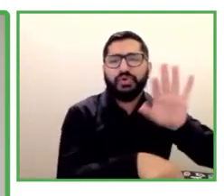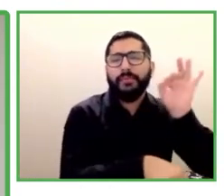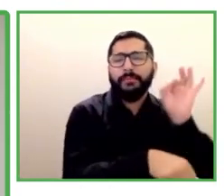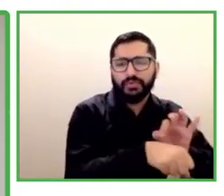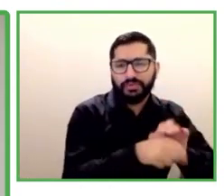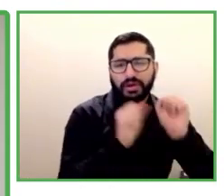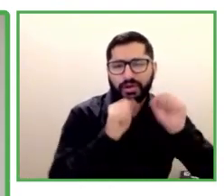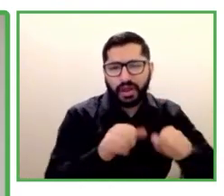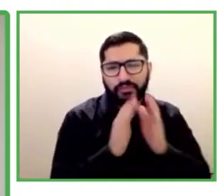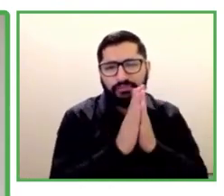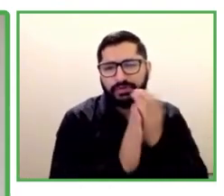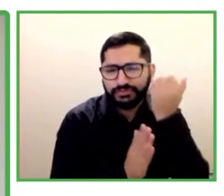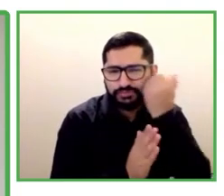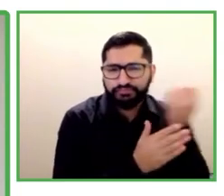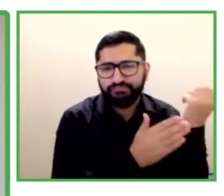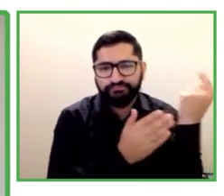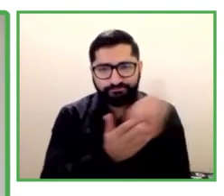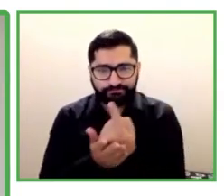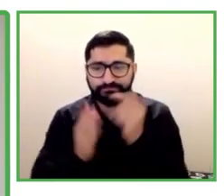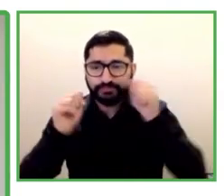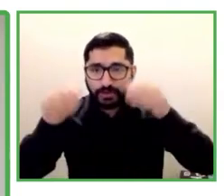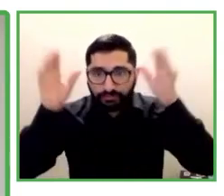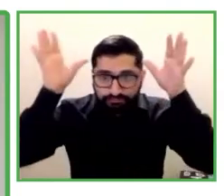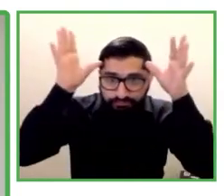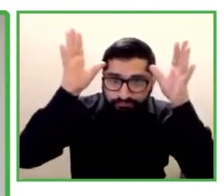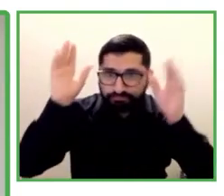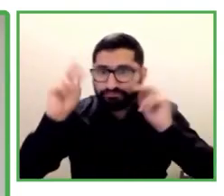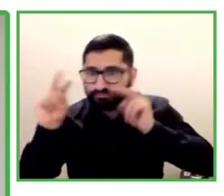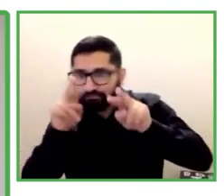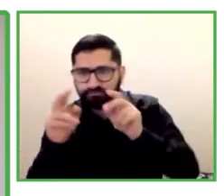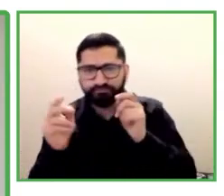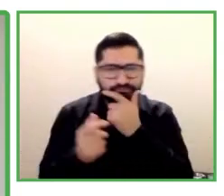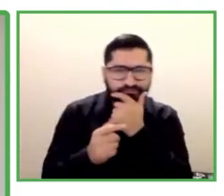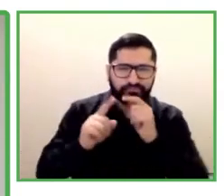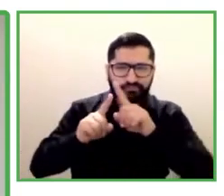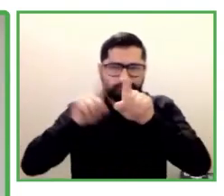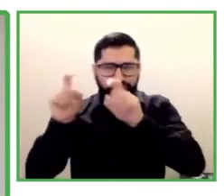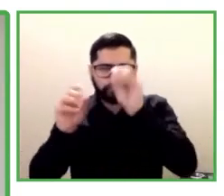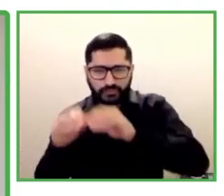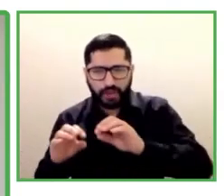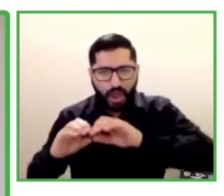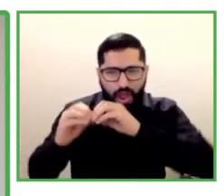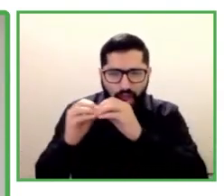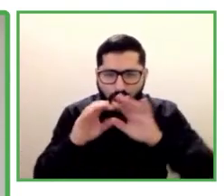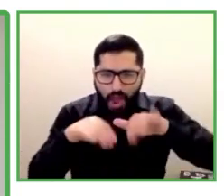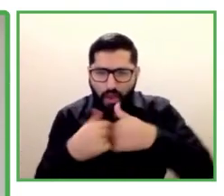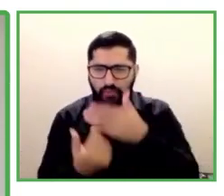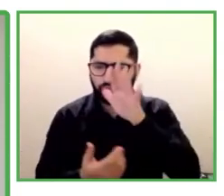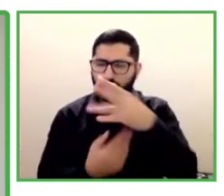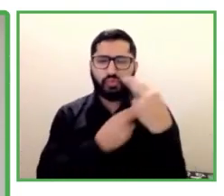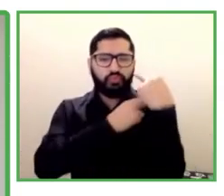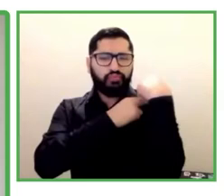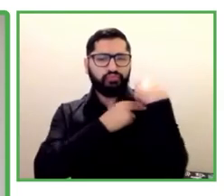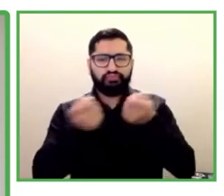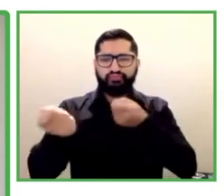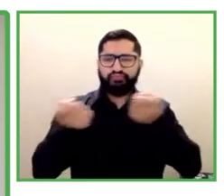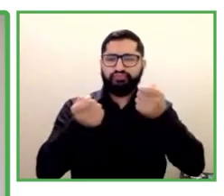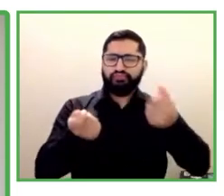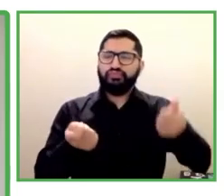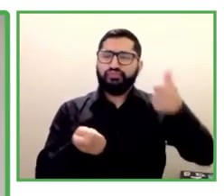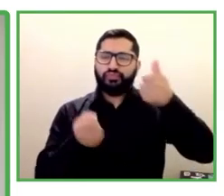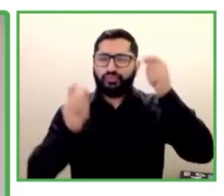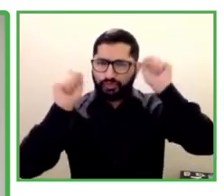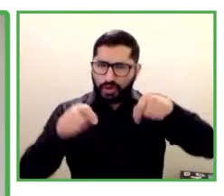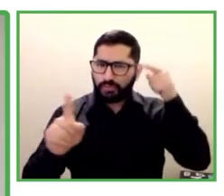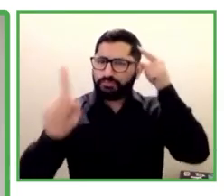cómo ustedes podrían jugar un rol en adoptar e integrar estas soluciones en su propio contexto y campo